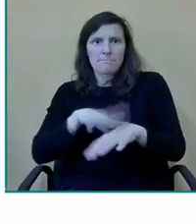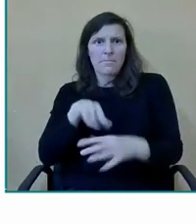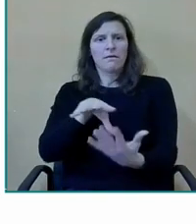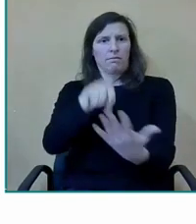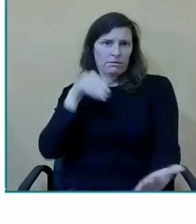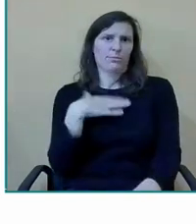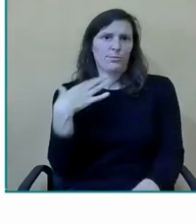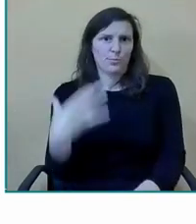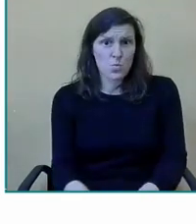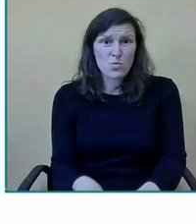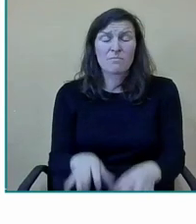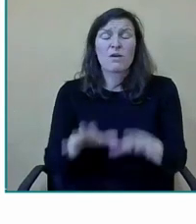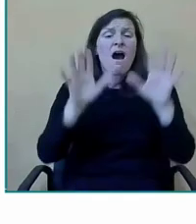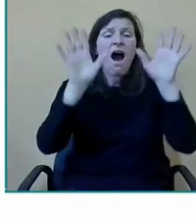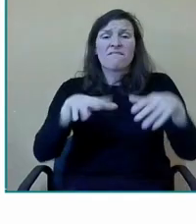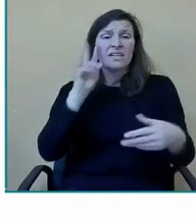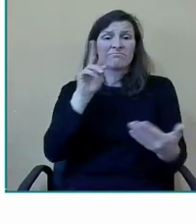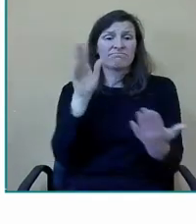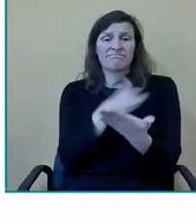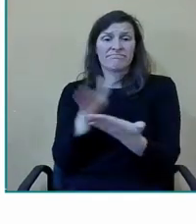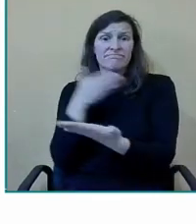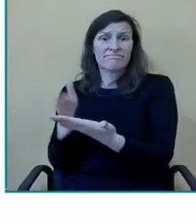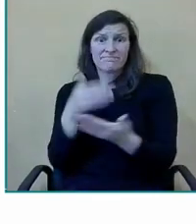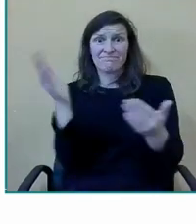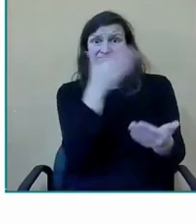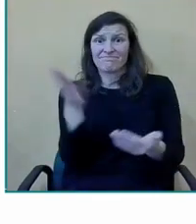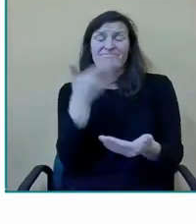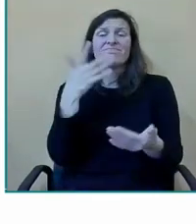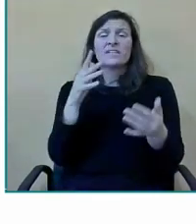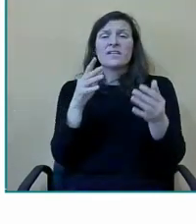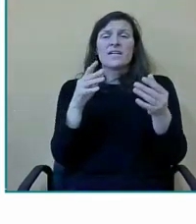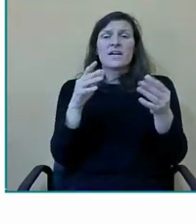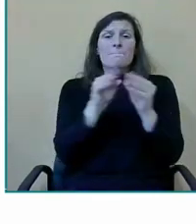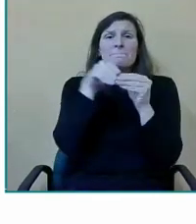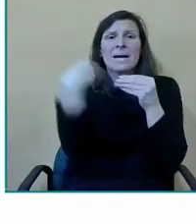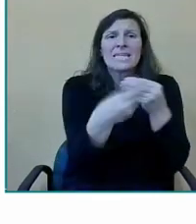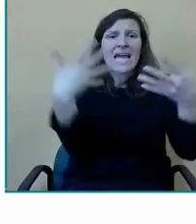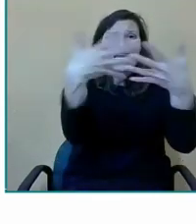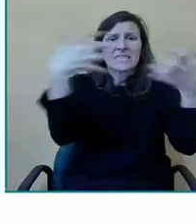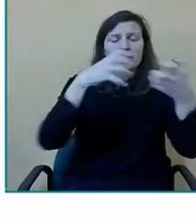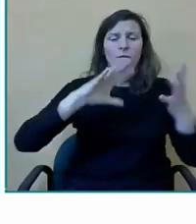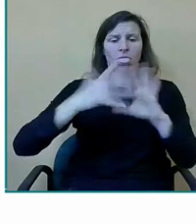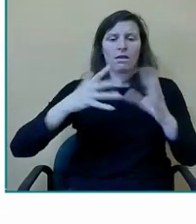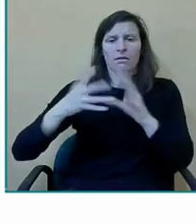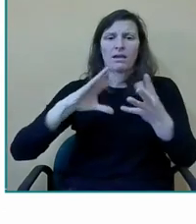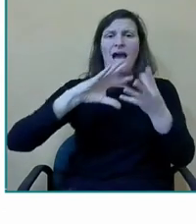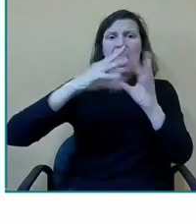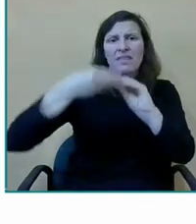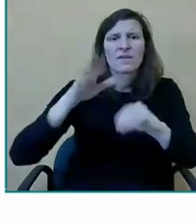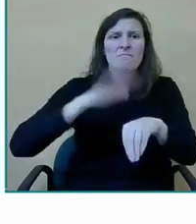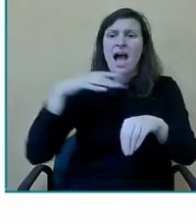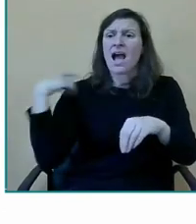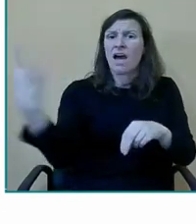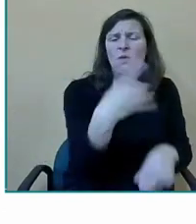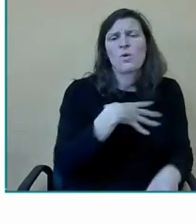era el acceso facilitar al currículo y al desarrollo también muy importante